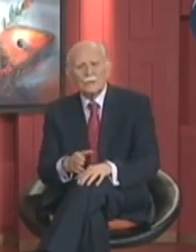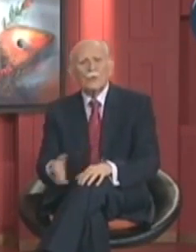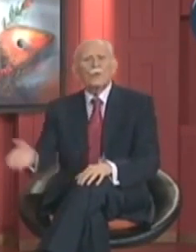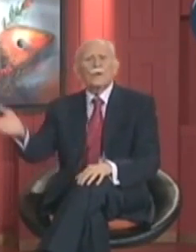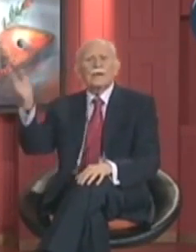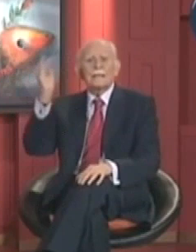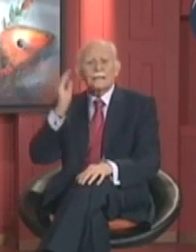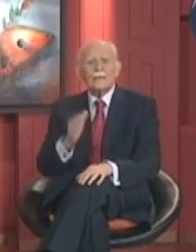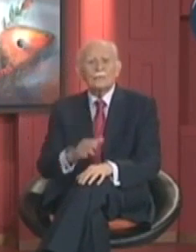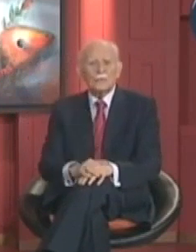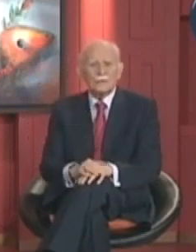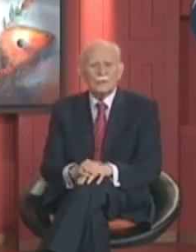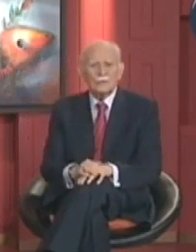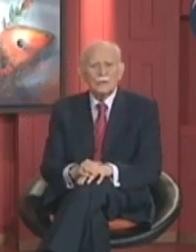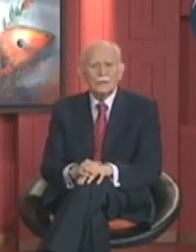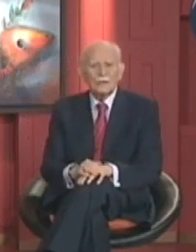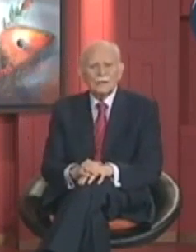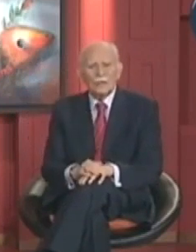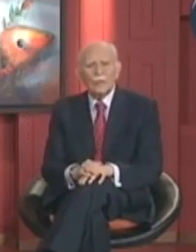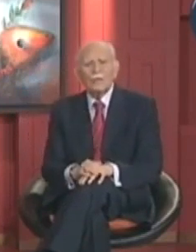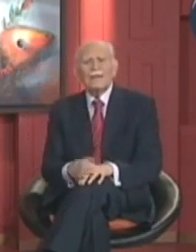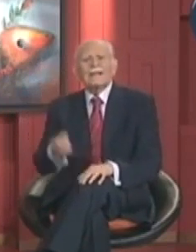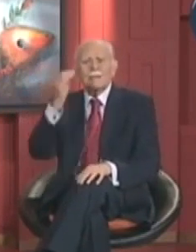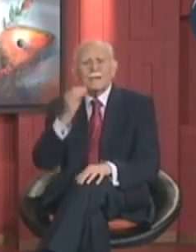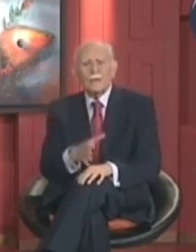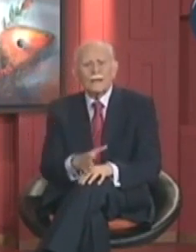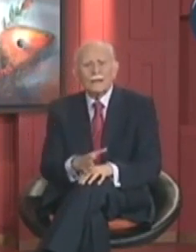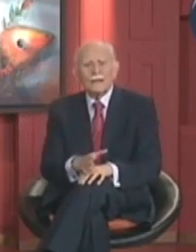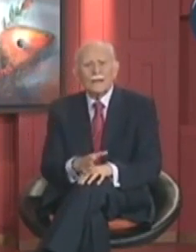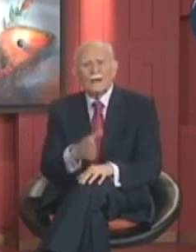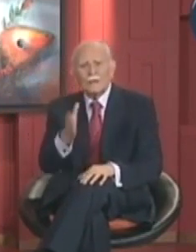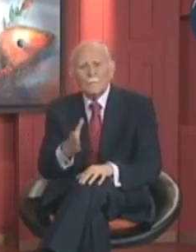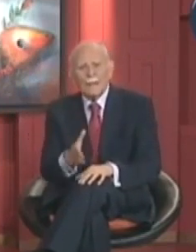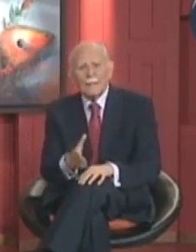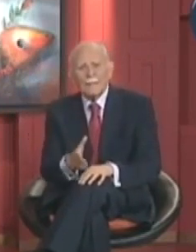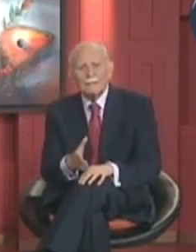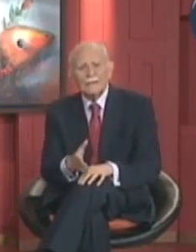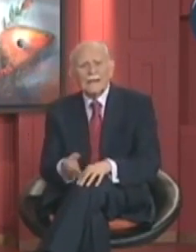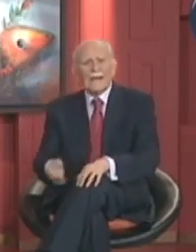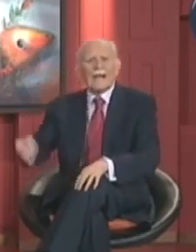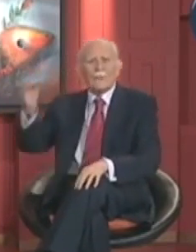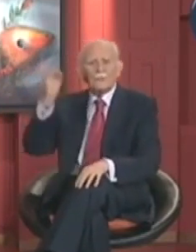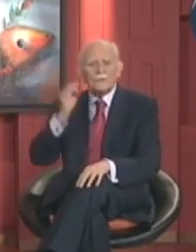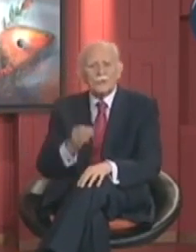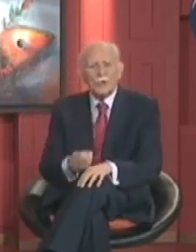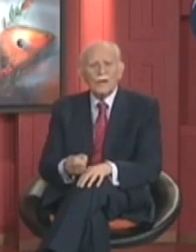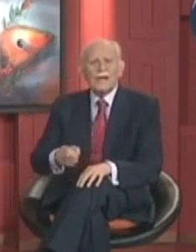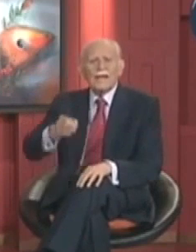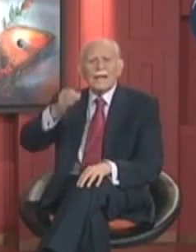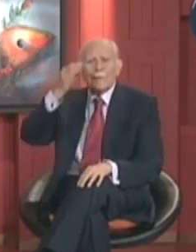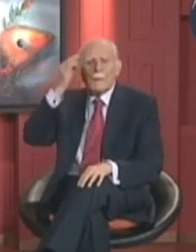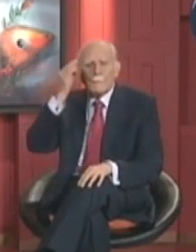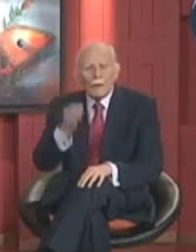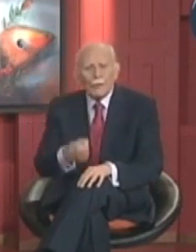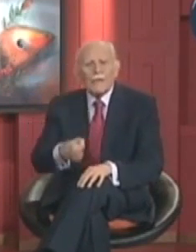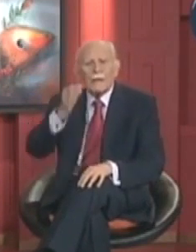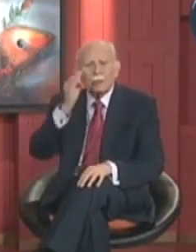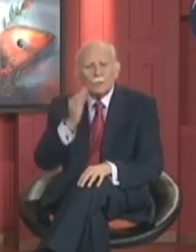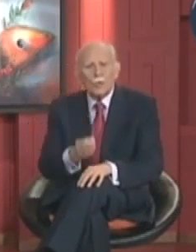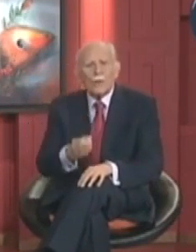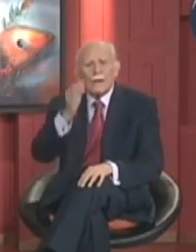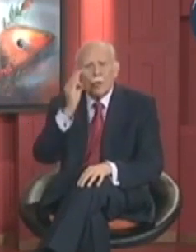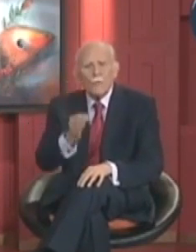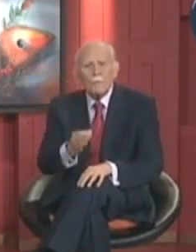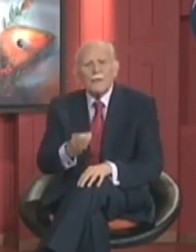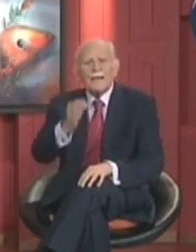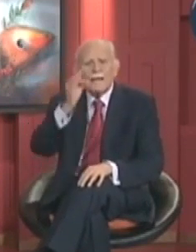no la de Estados Unidos sino la de Venezuela en otras palabras que la oposición que preparó